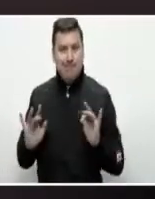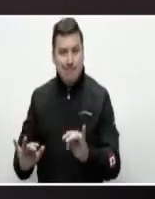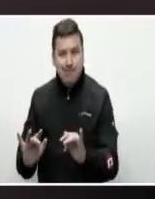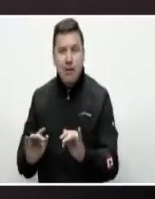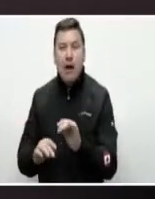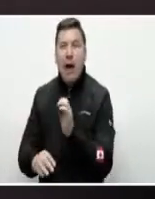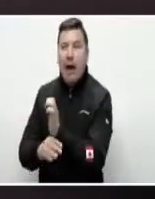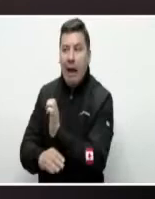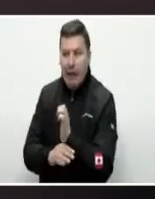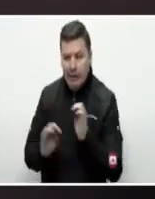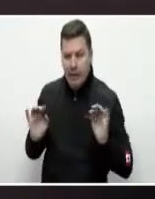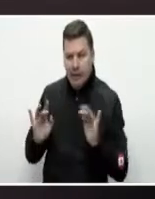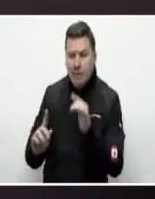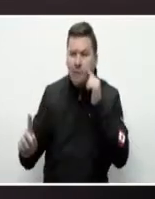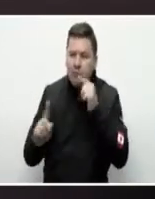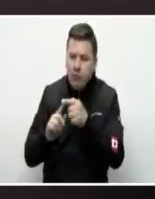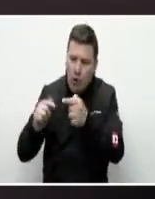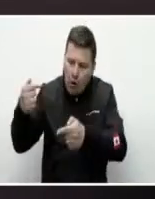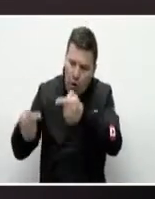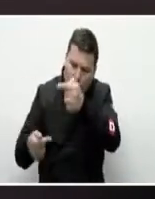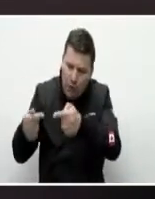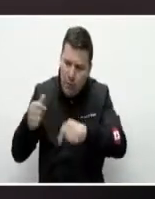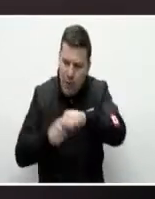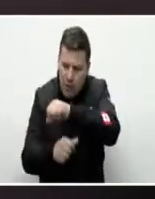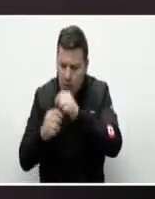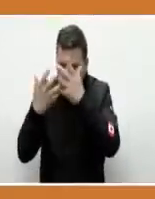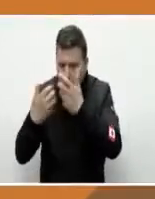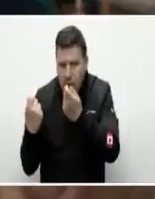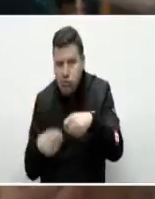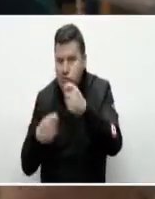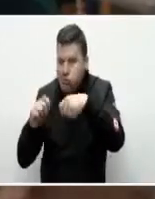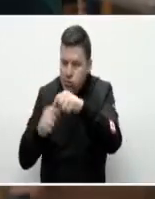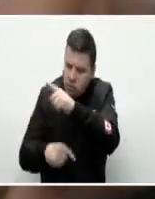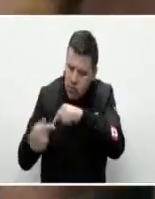se unen en pro de la competitividad y productividad del país.